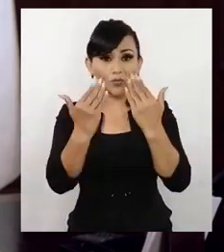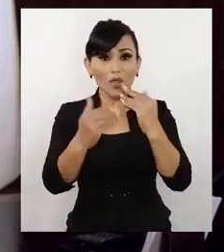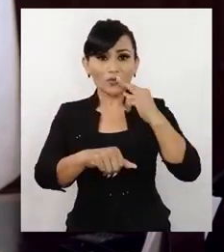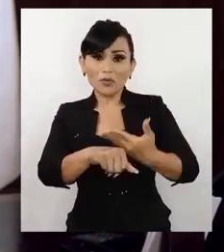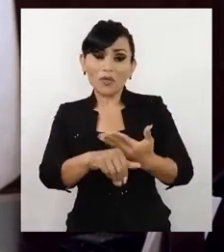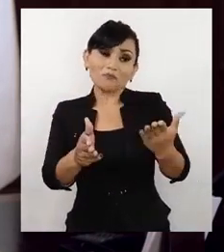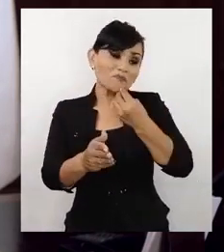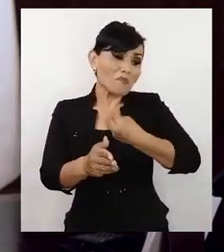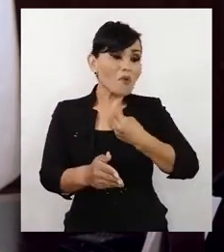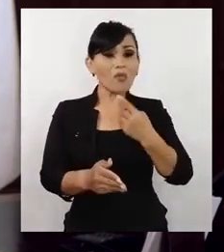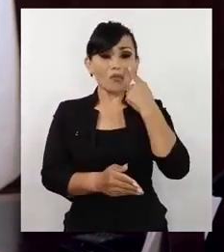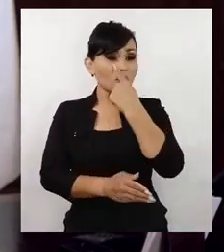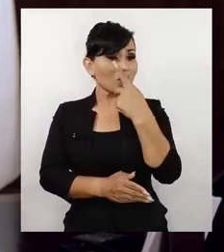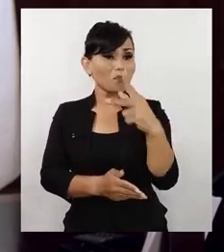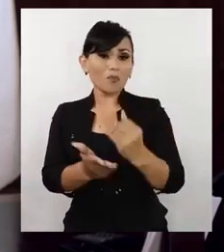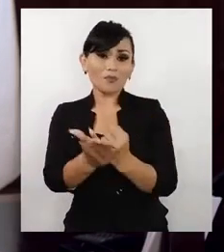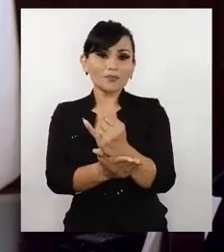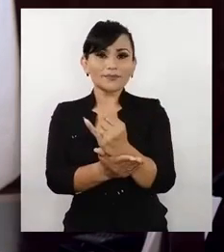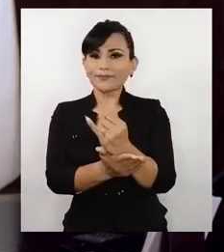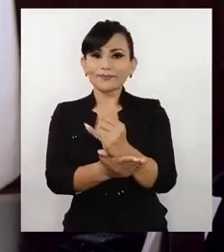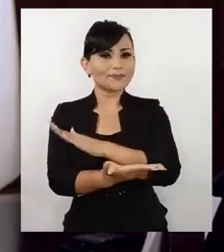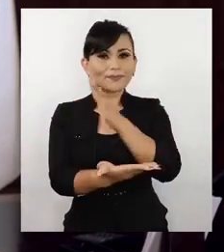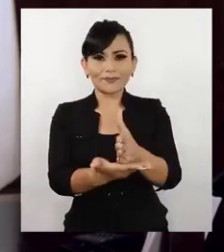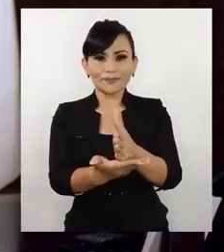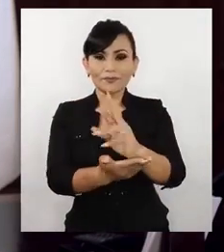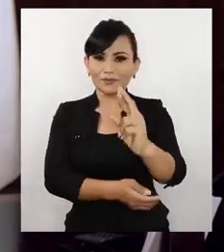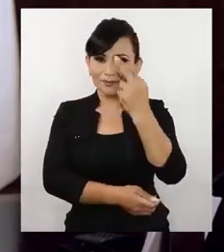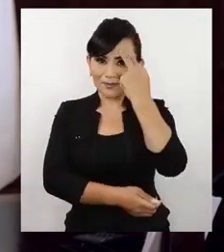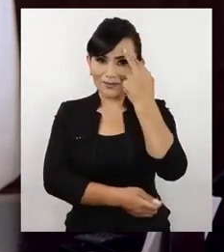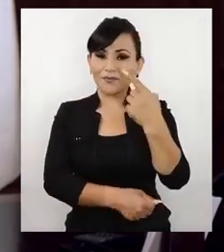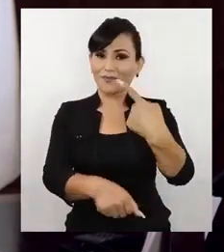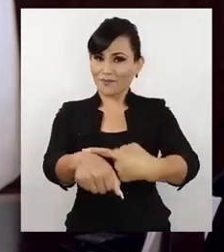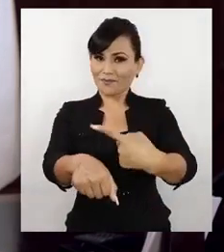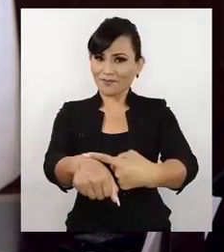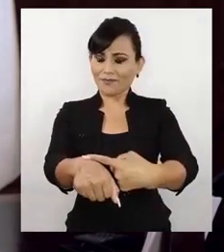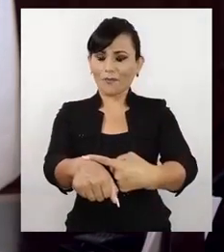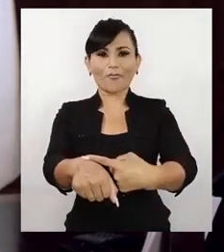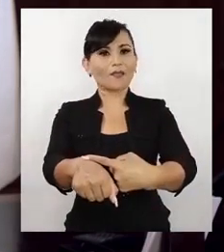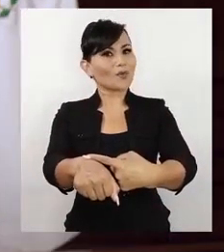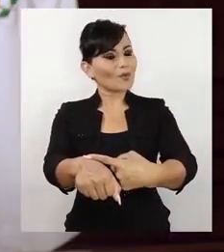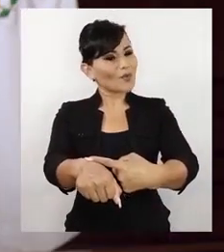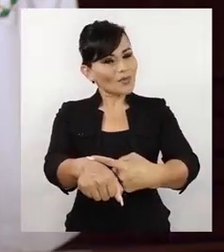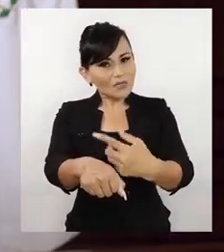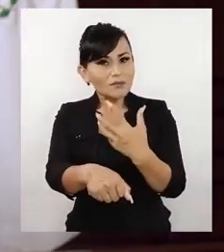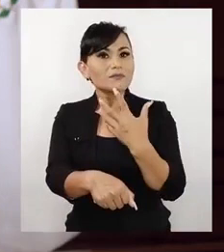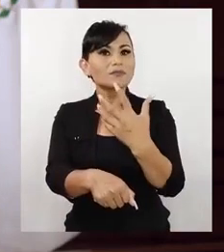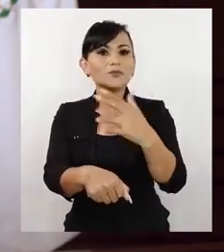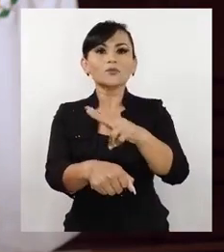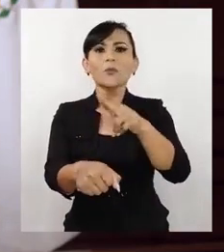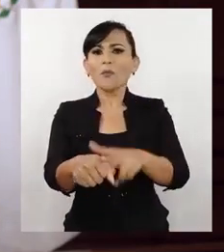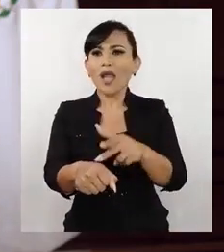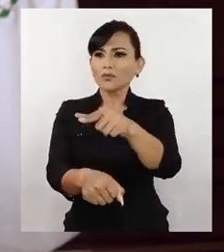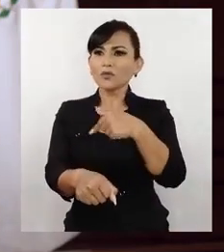y menos que disminuya el nivel de responsabilidad ciudadana. Recordemos